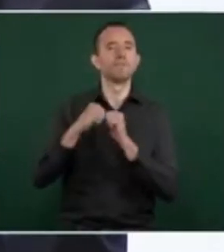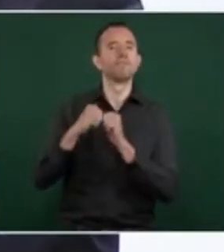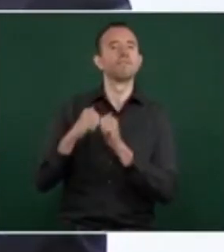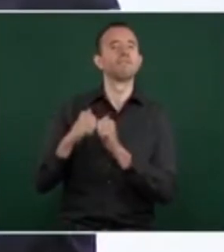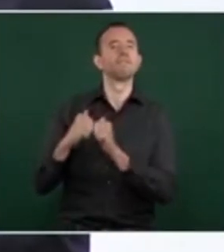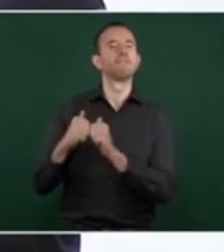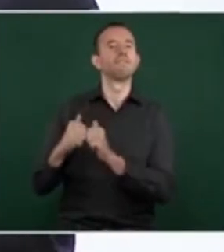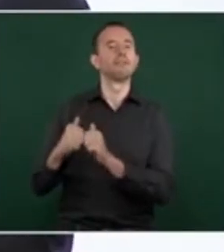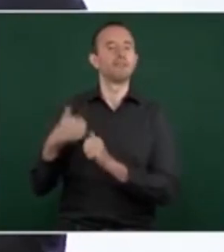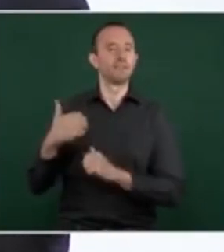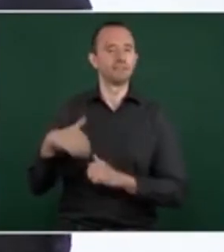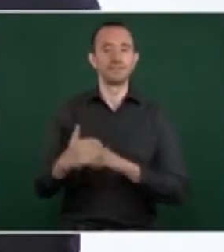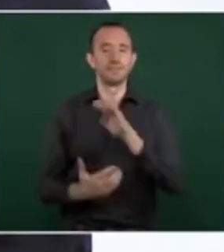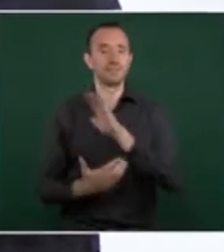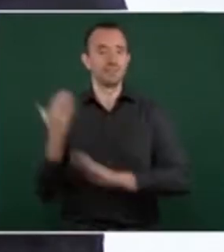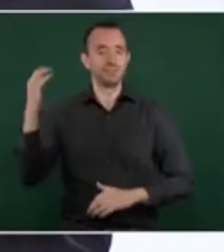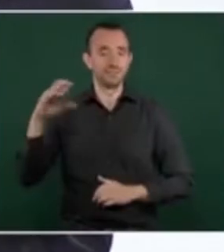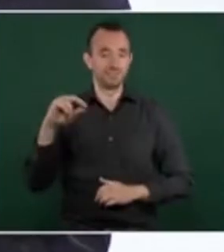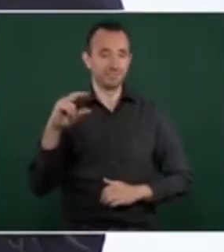Pero así somos.